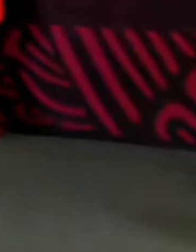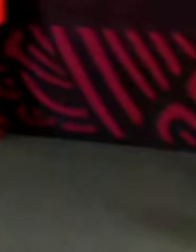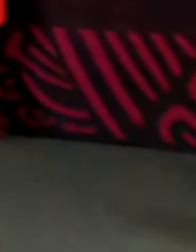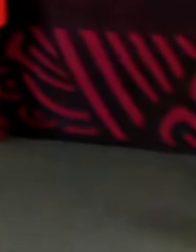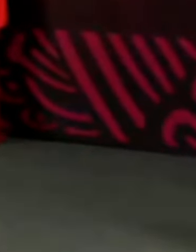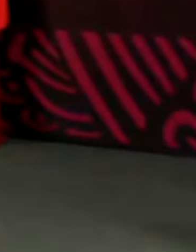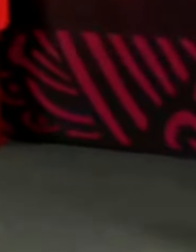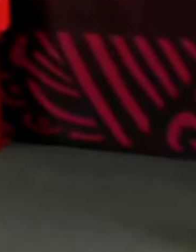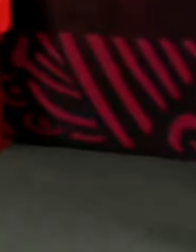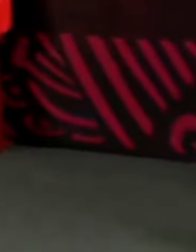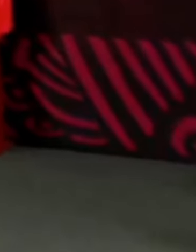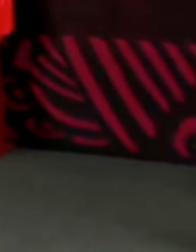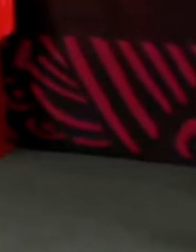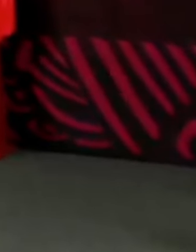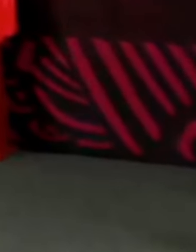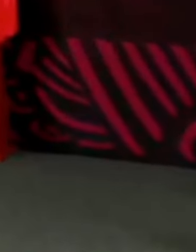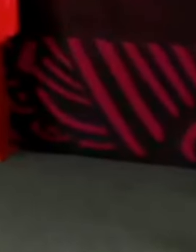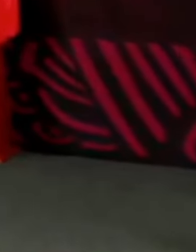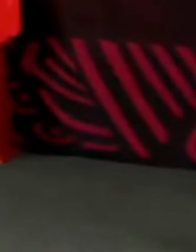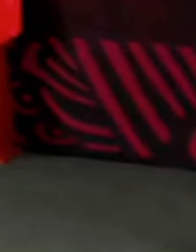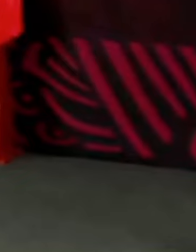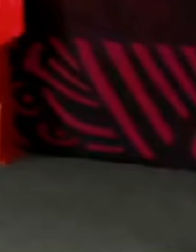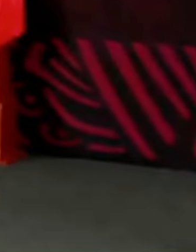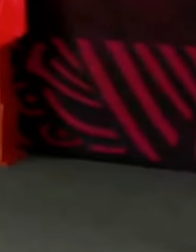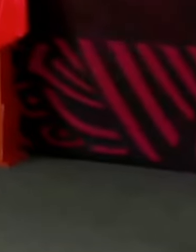Pues un franquista.